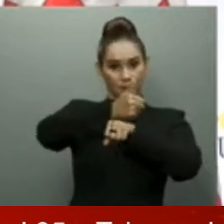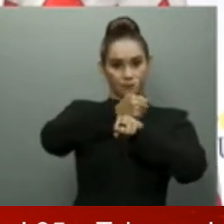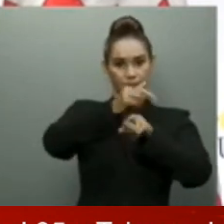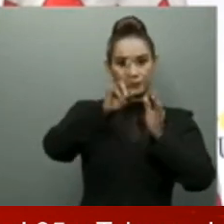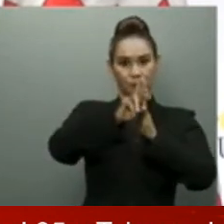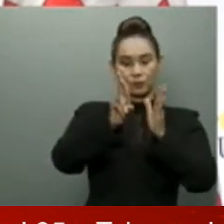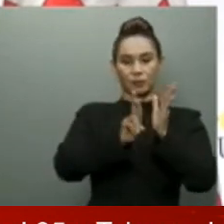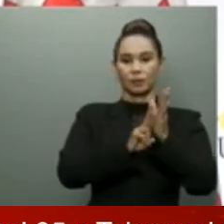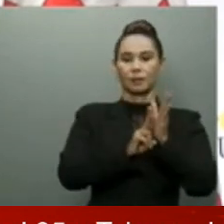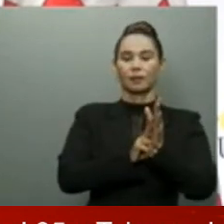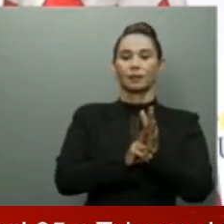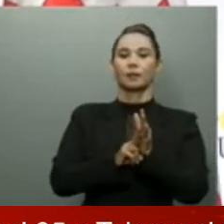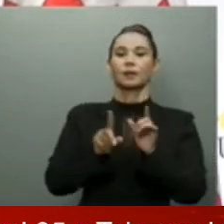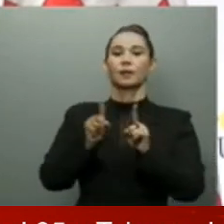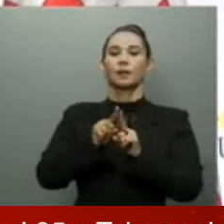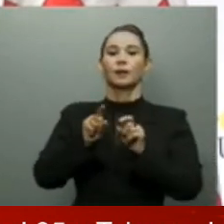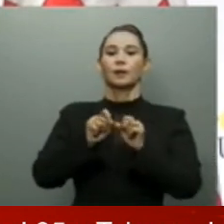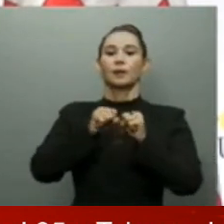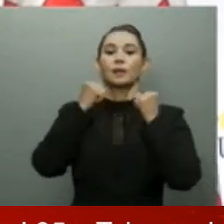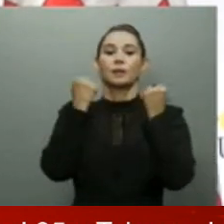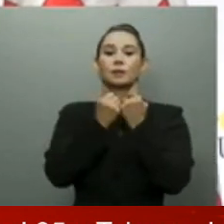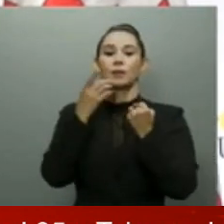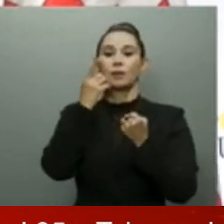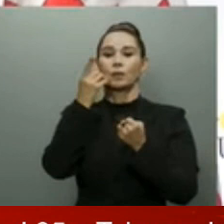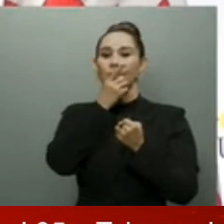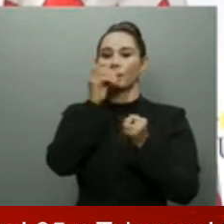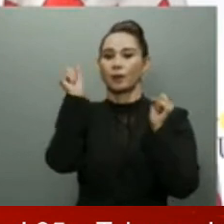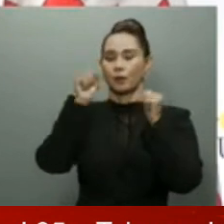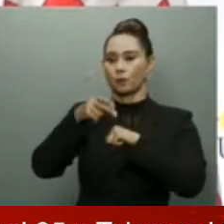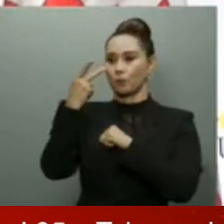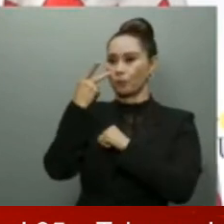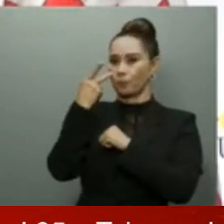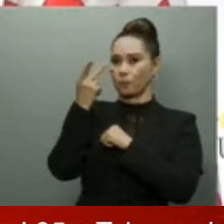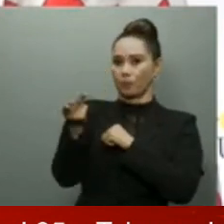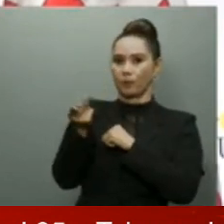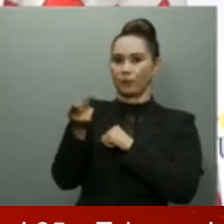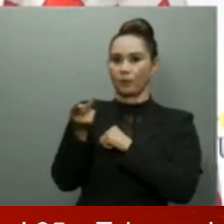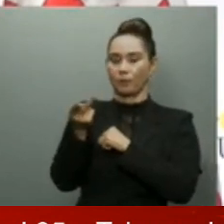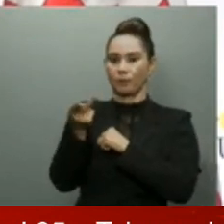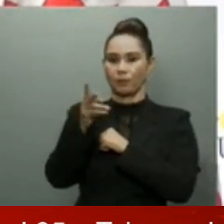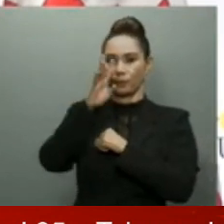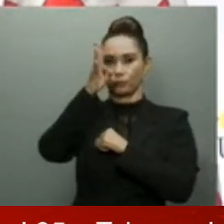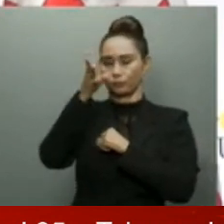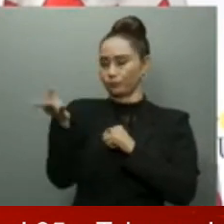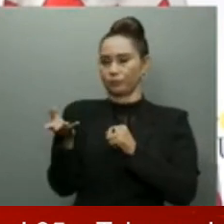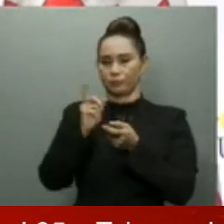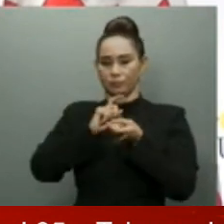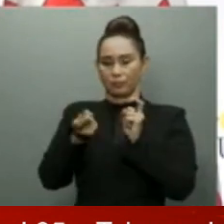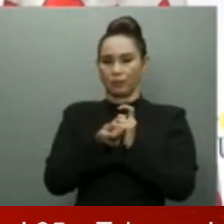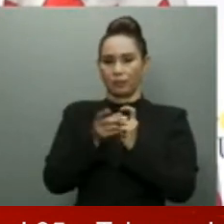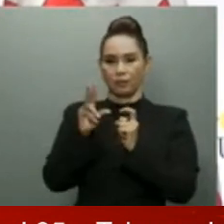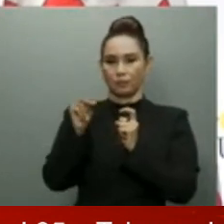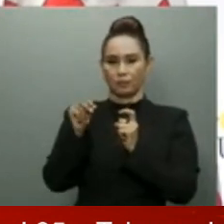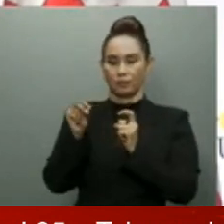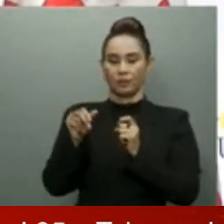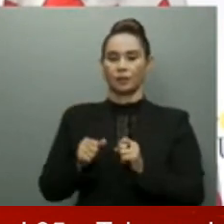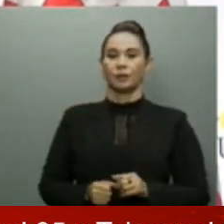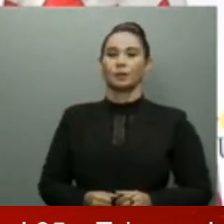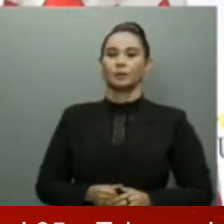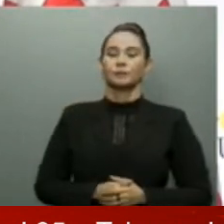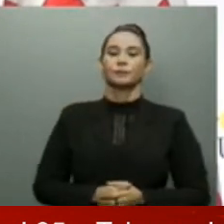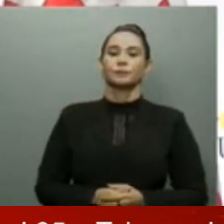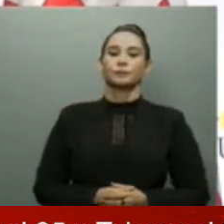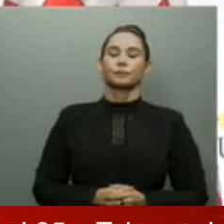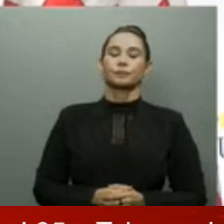la sociedad dominicana no puede ver otro intento fallido de transformación de nuestra Policía Nacional. Como